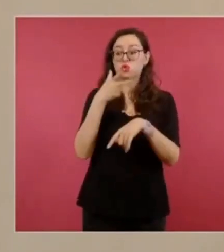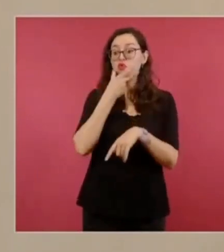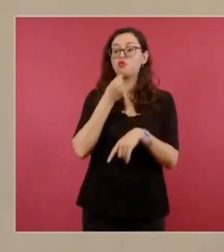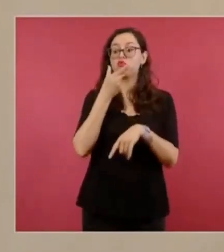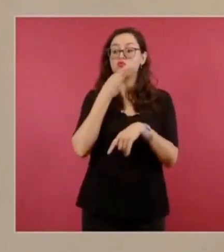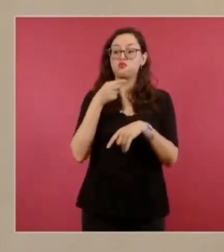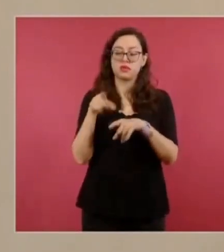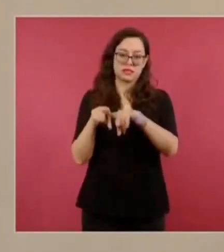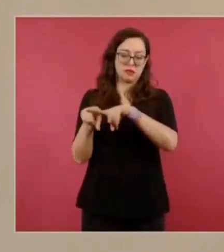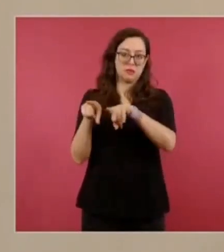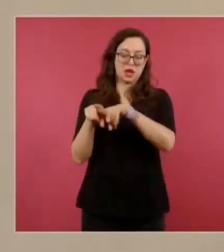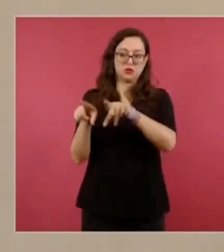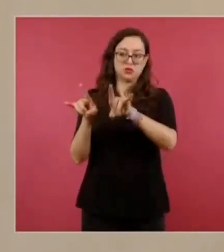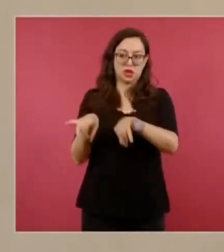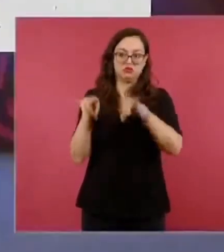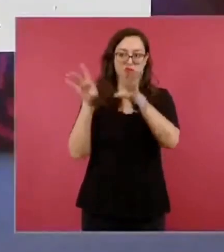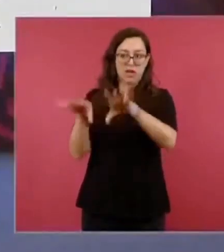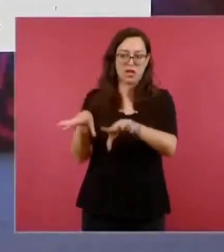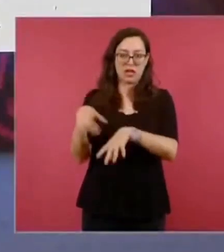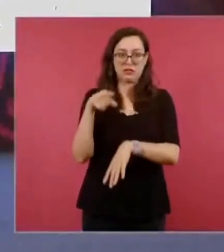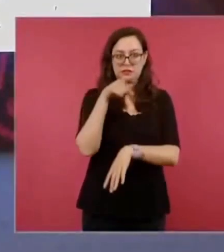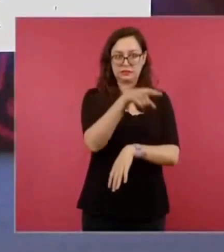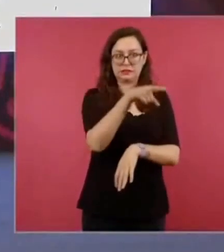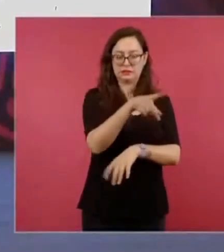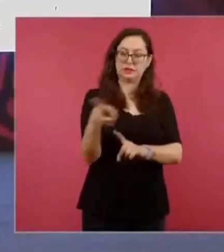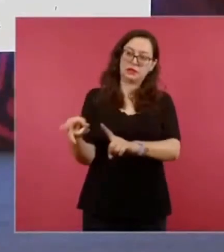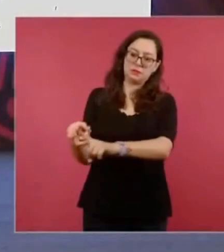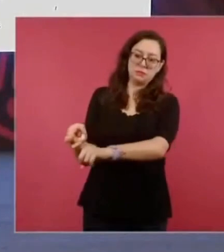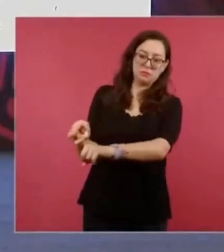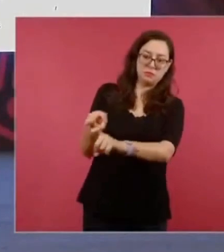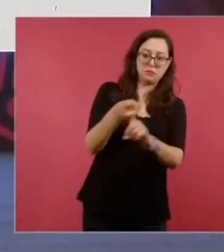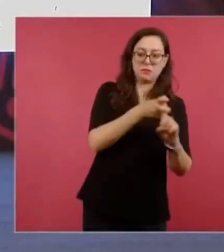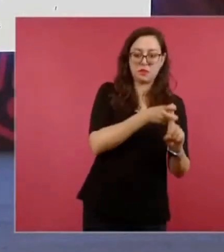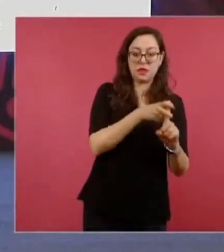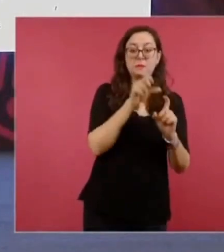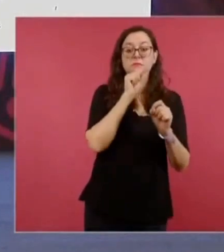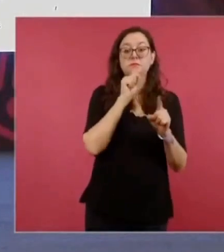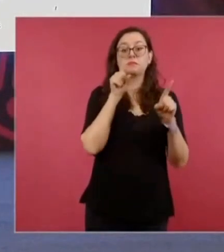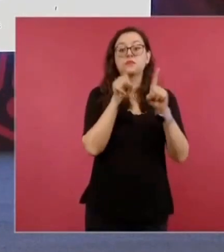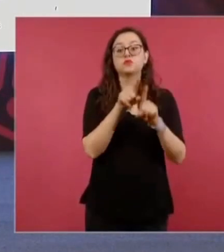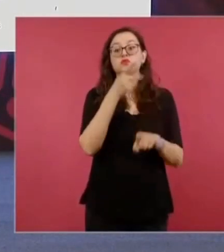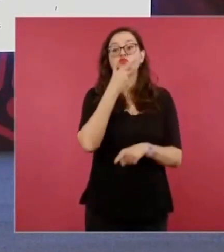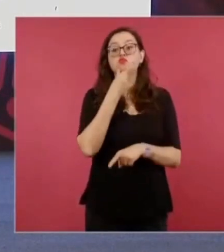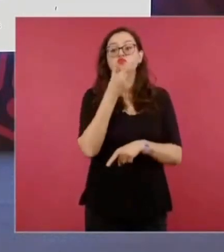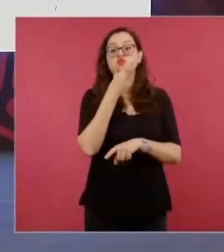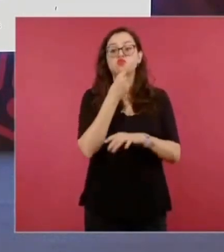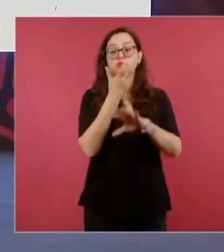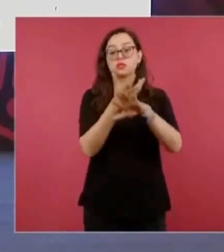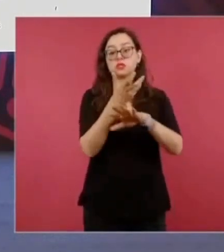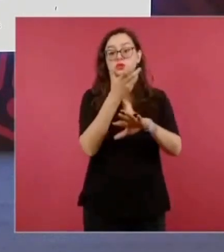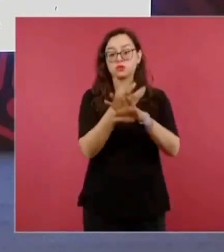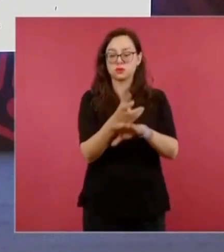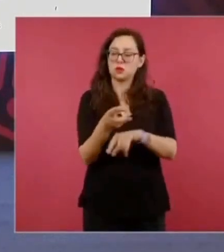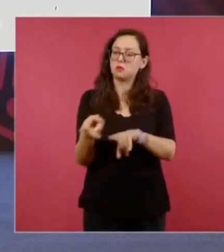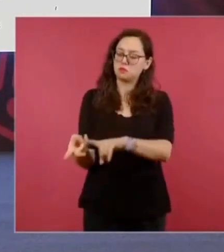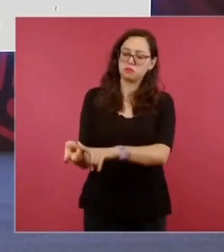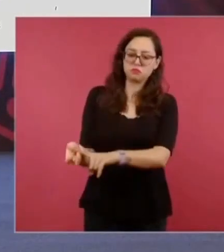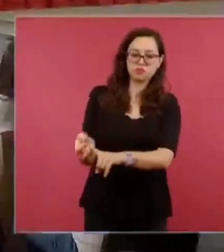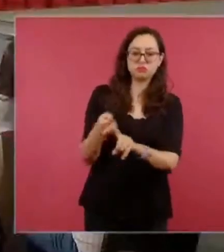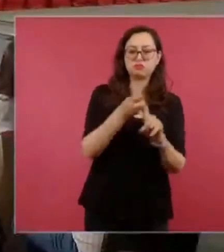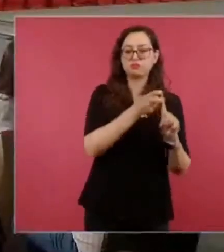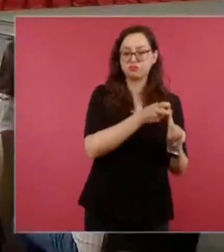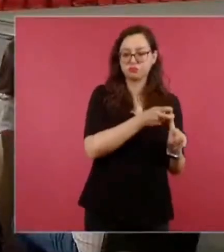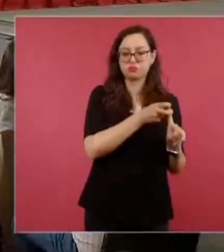Jake y Calum N., así como de la estadounidense Jack, quienes habían sido reportados como desaparecidos